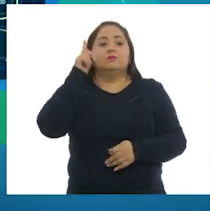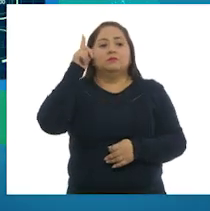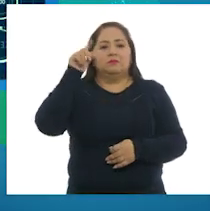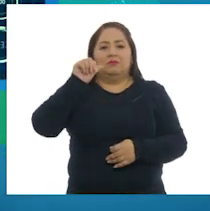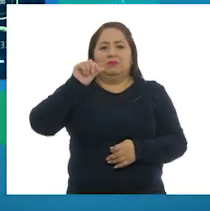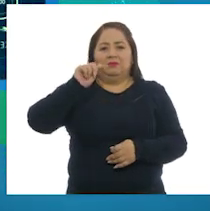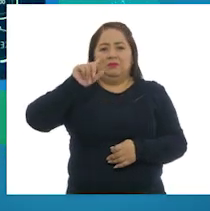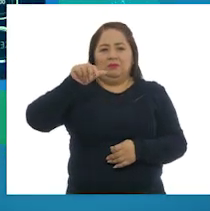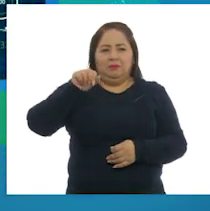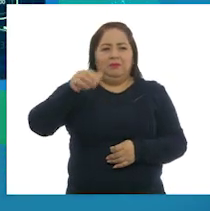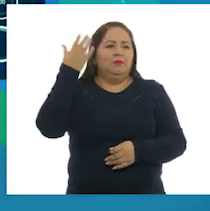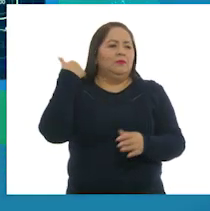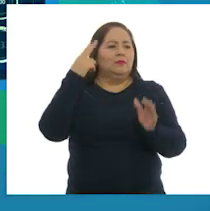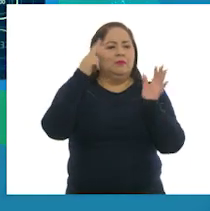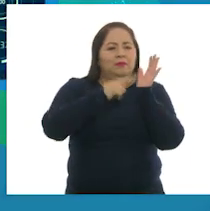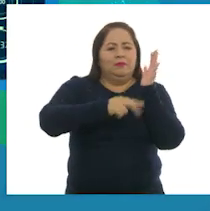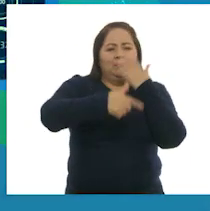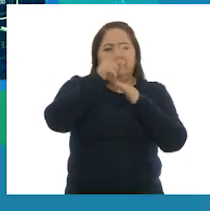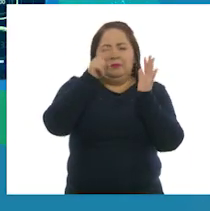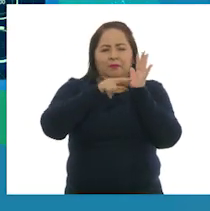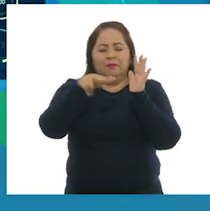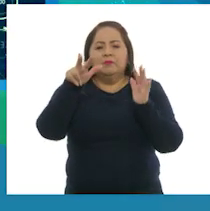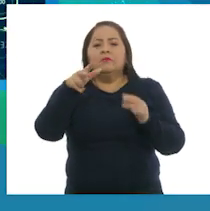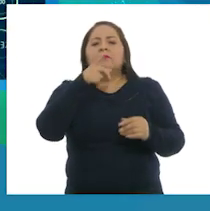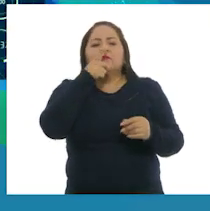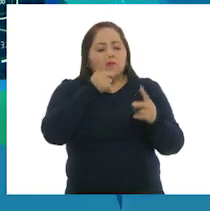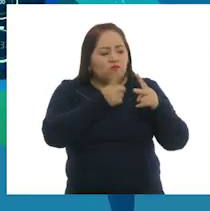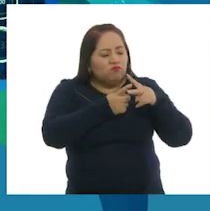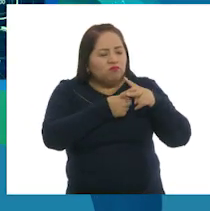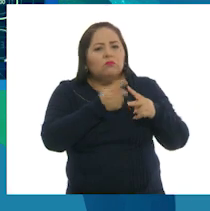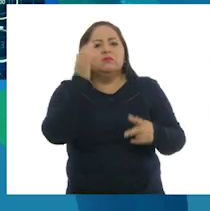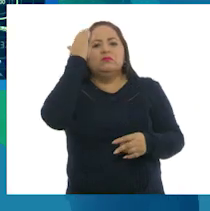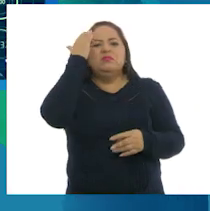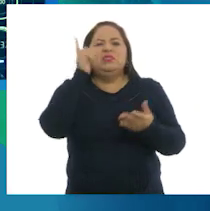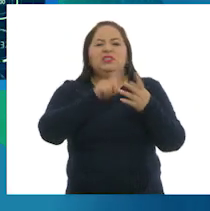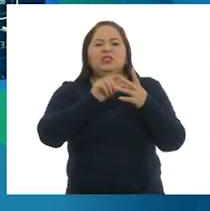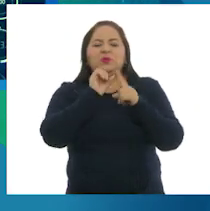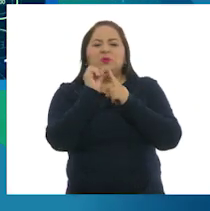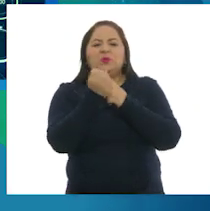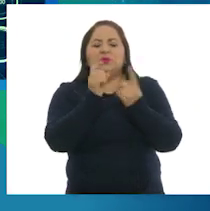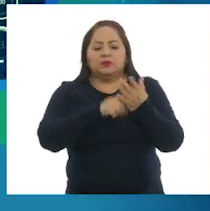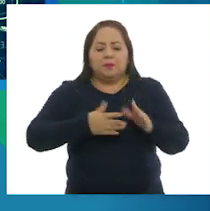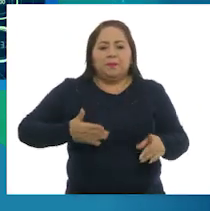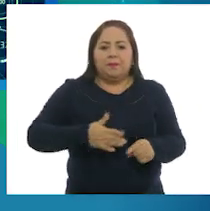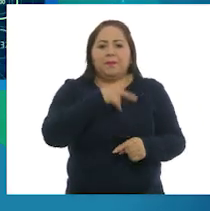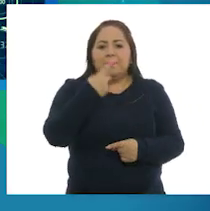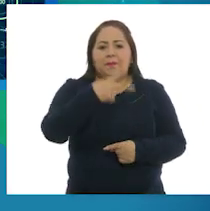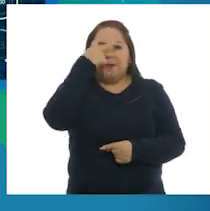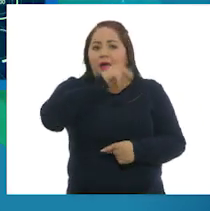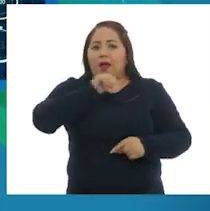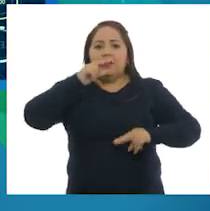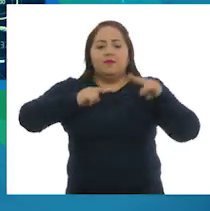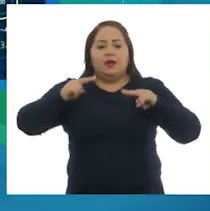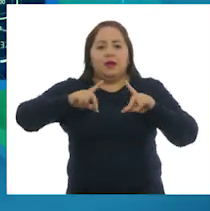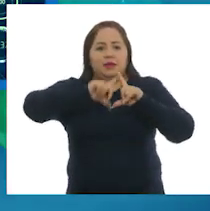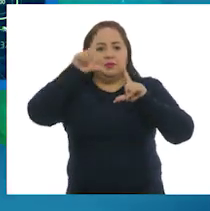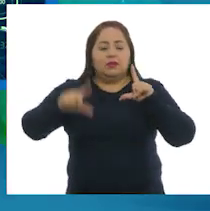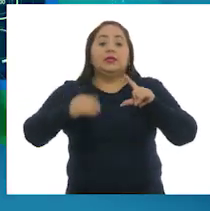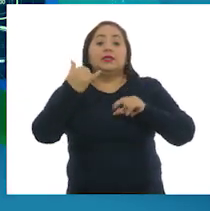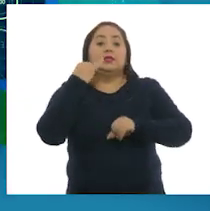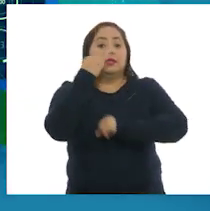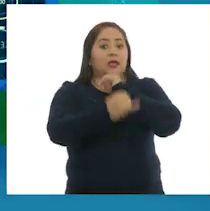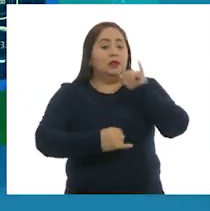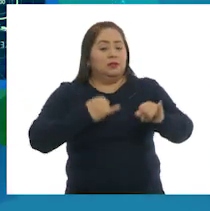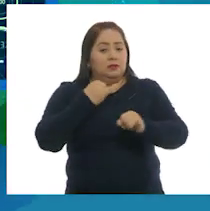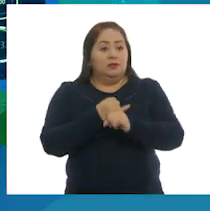Agroalimentario 2018 señala cifras que permiten conocer la situación de la pesca en México a nivel nacional e internacional.